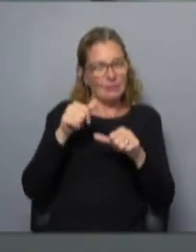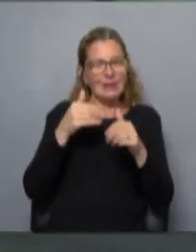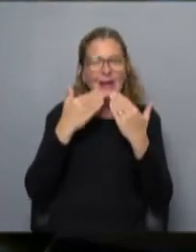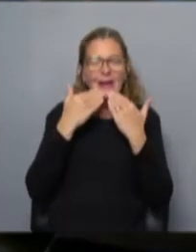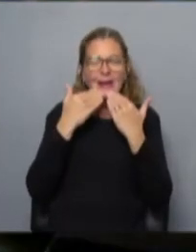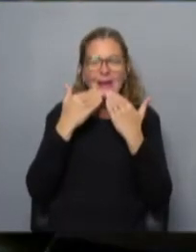Laura. Un placer.